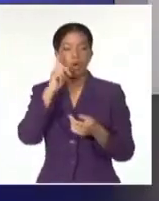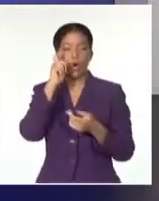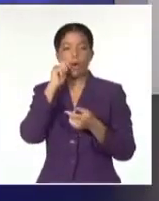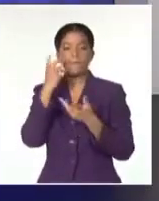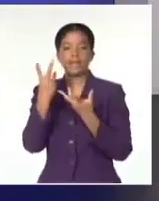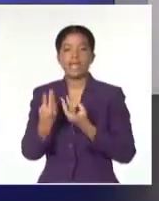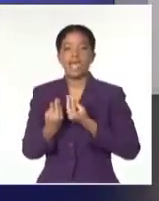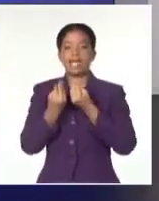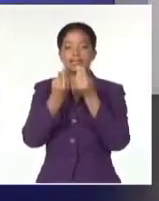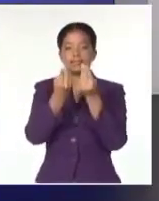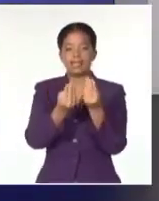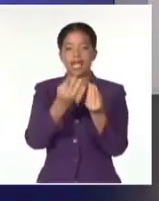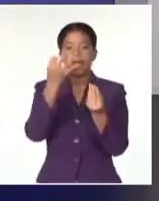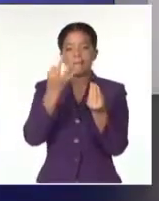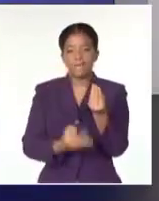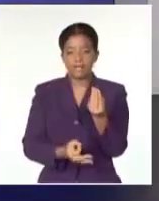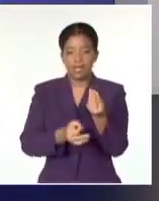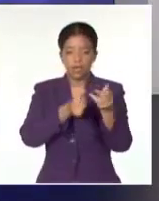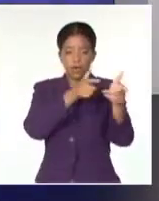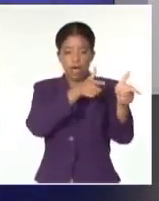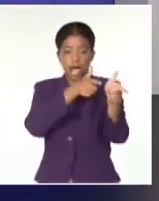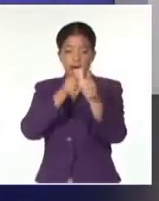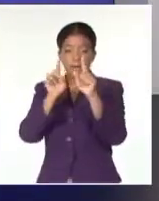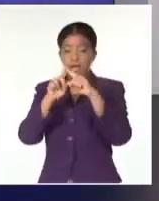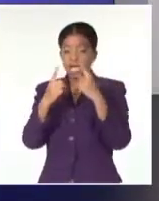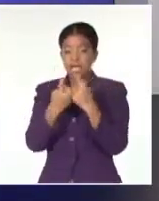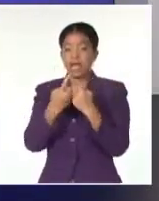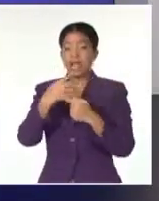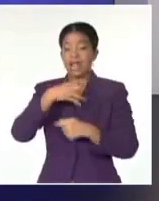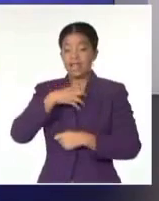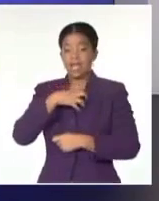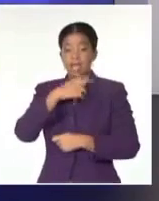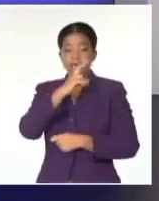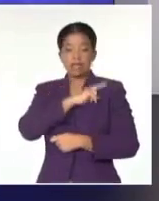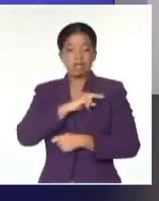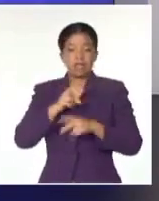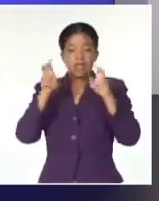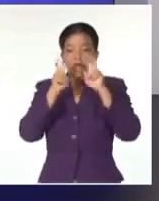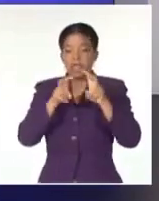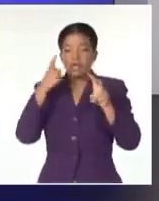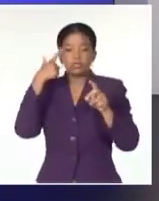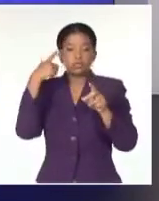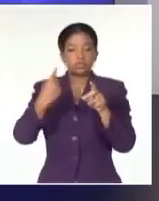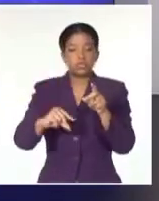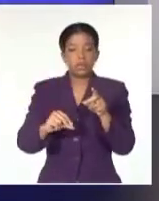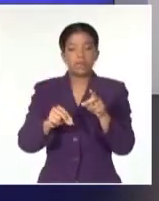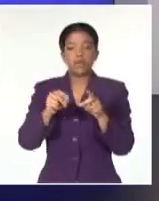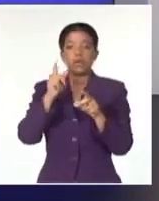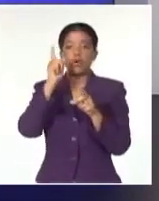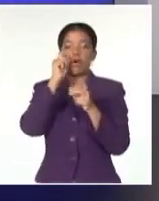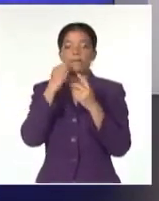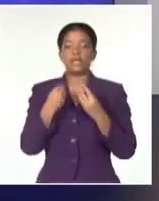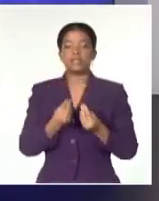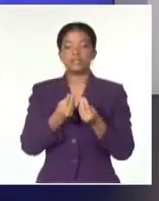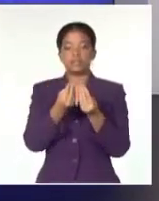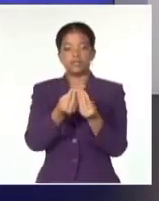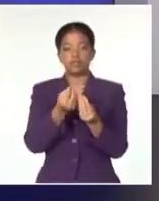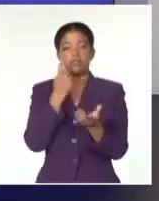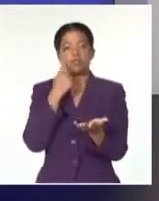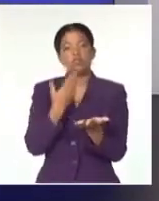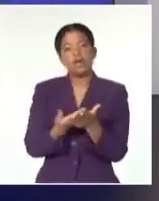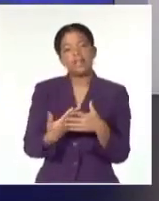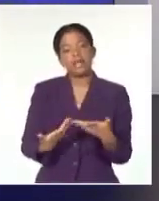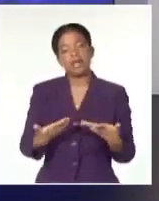verdadero amasijo de armas que las autoridades no encontraron en el primer allanamiento. Como muestra de la buena voluntad,